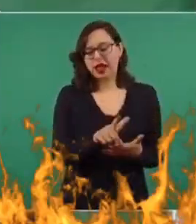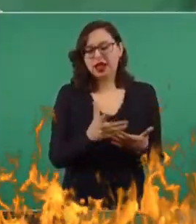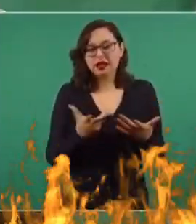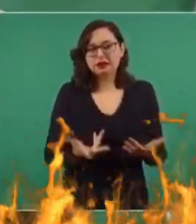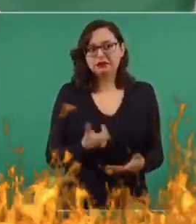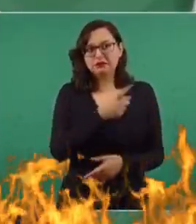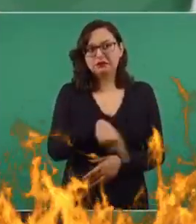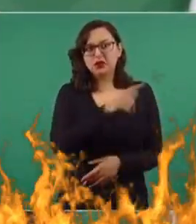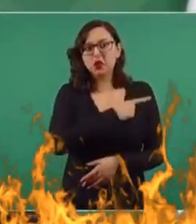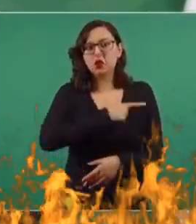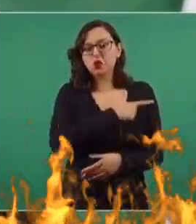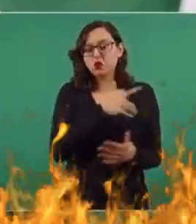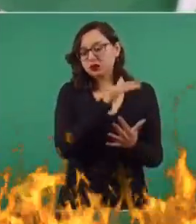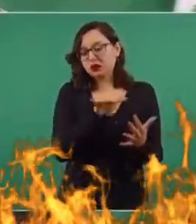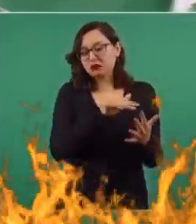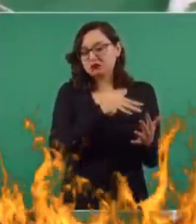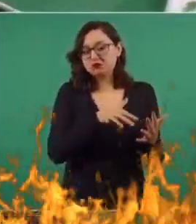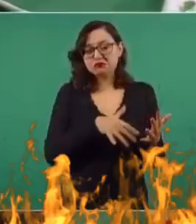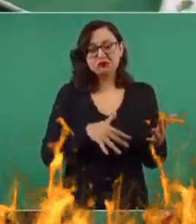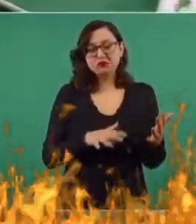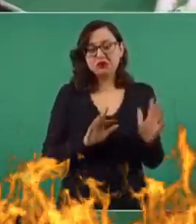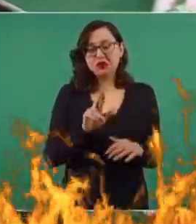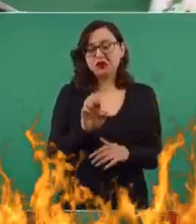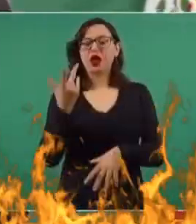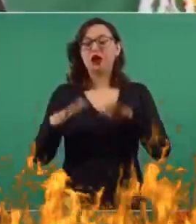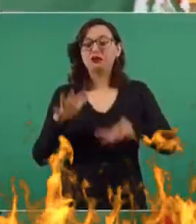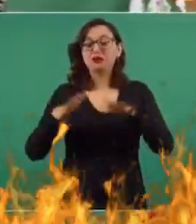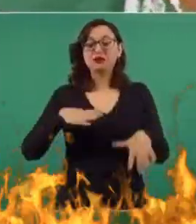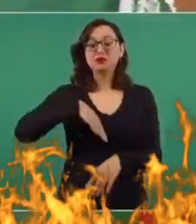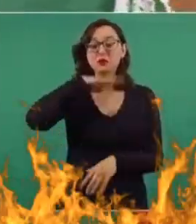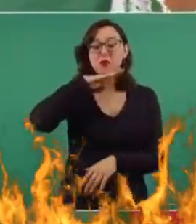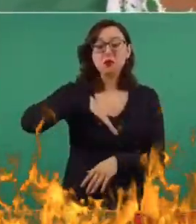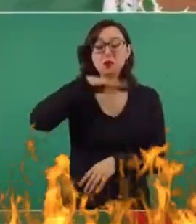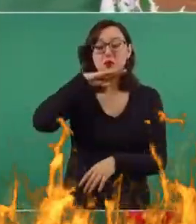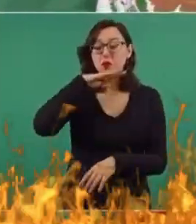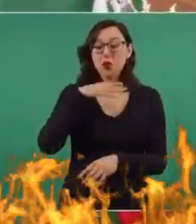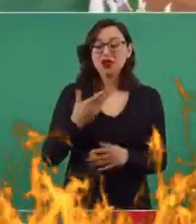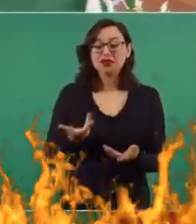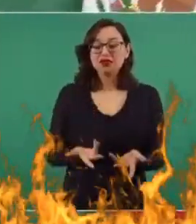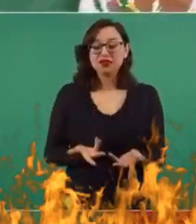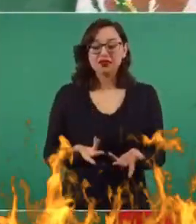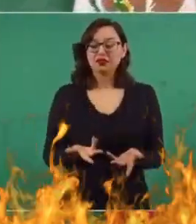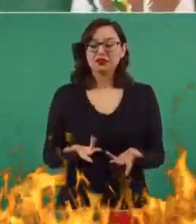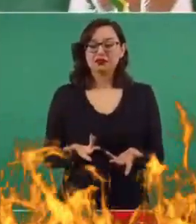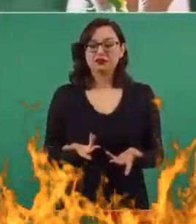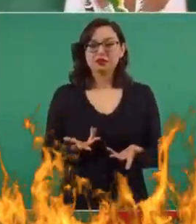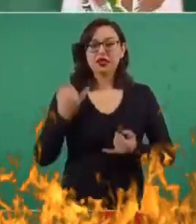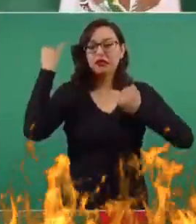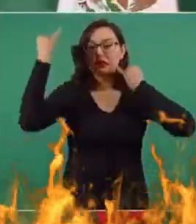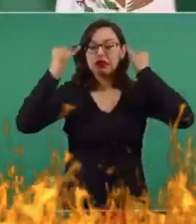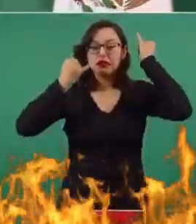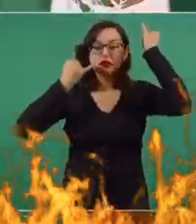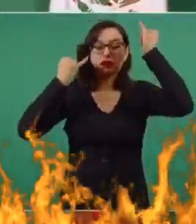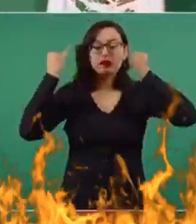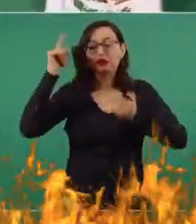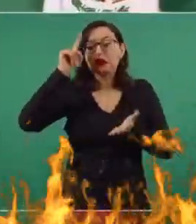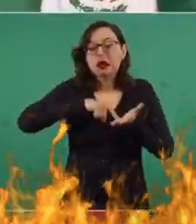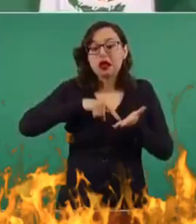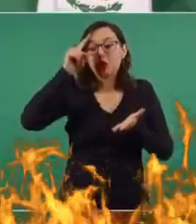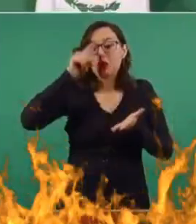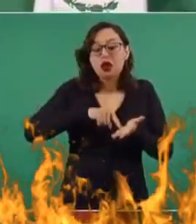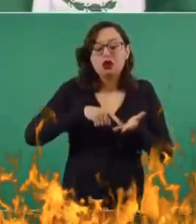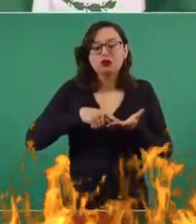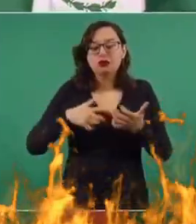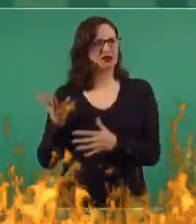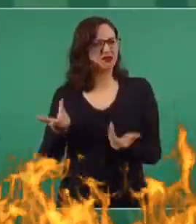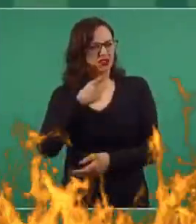fieles del Reforma, porque actúan a partir de creencias y de